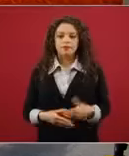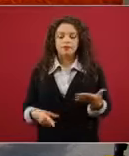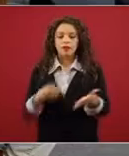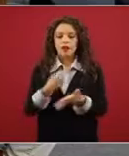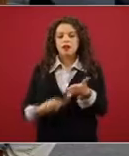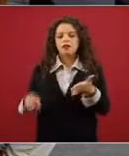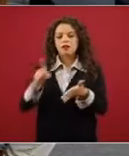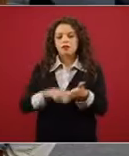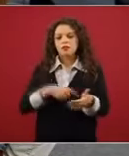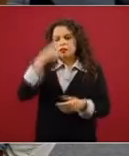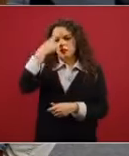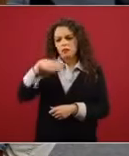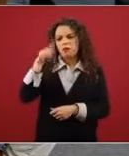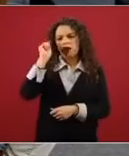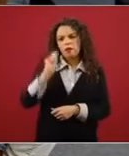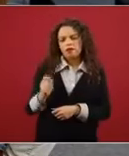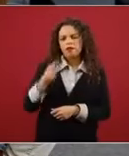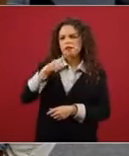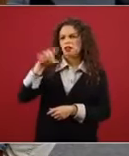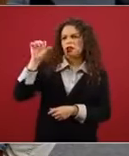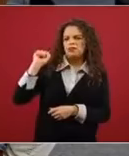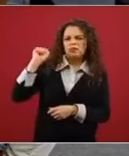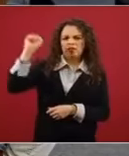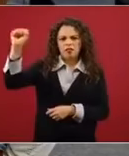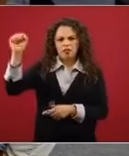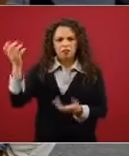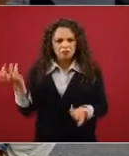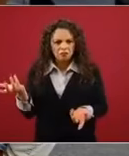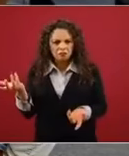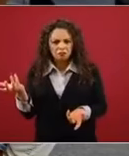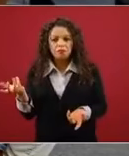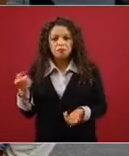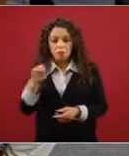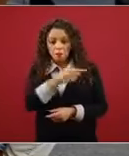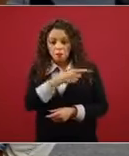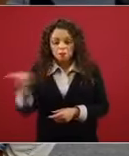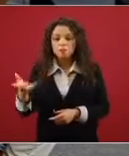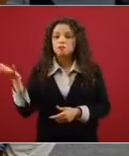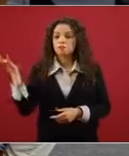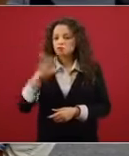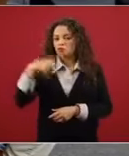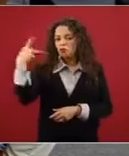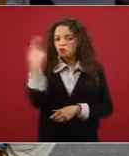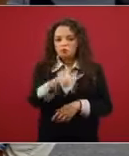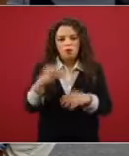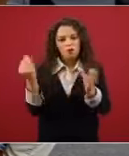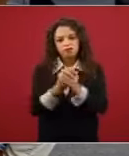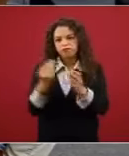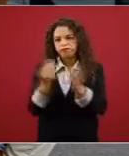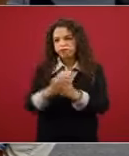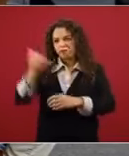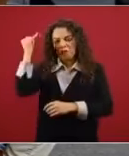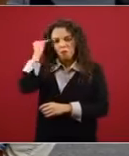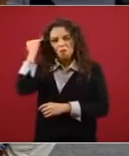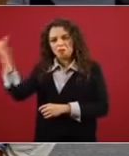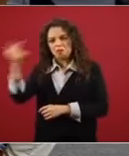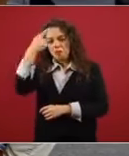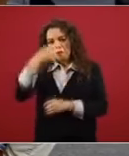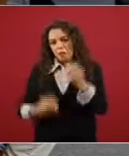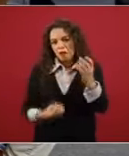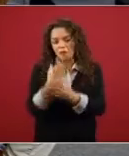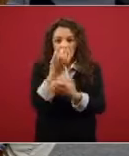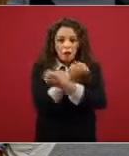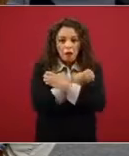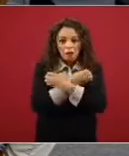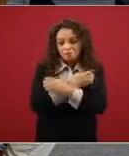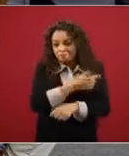dicen que no es opción para ellos y van a implementar su propio modelo educativo. ¿Cuál es su opinión y también cuándo es que van a